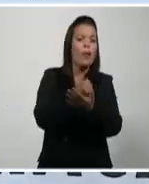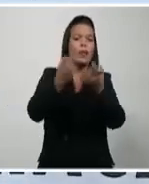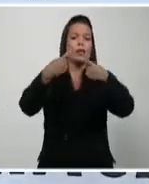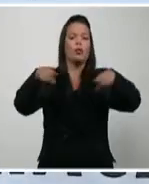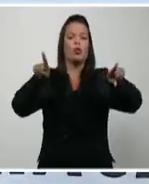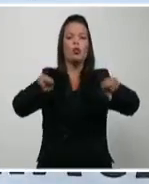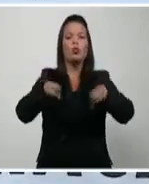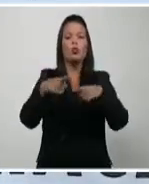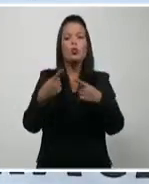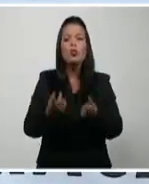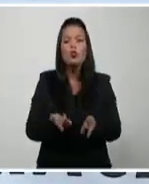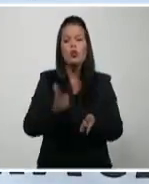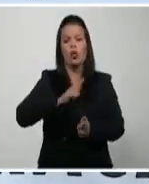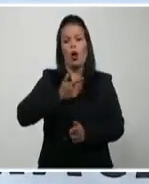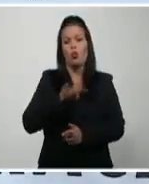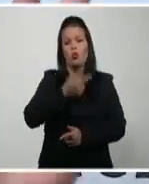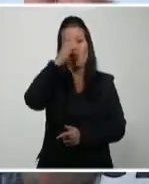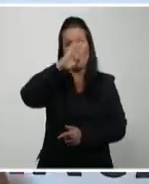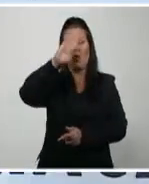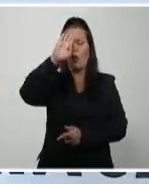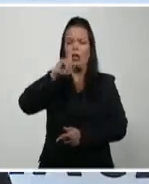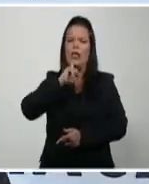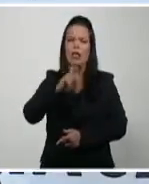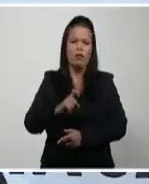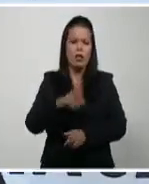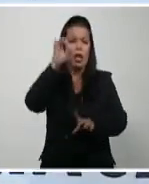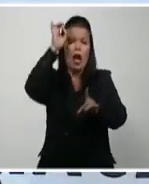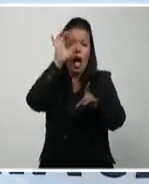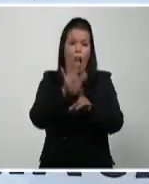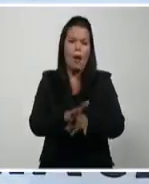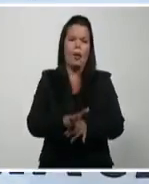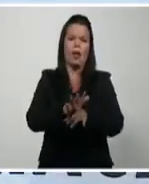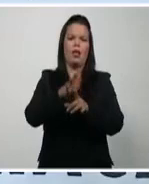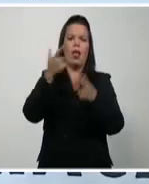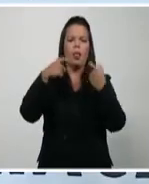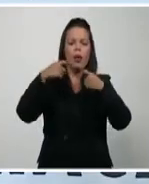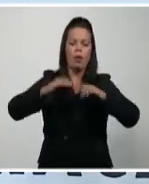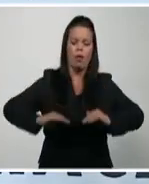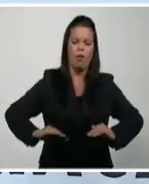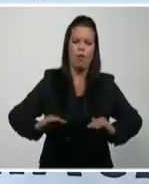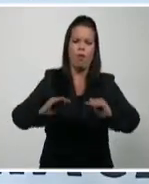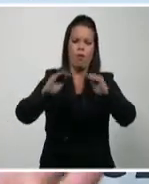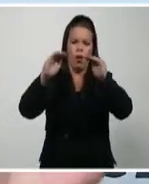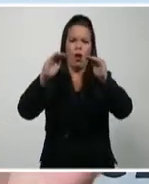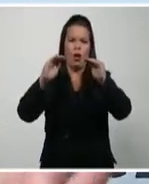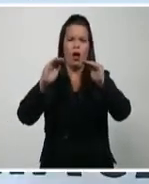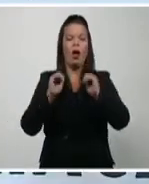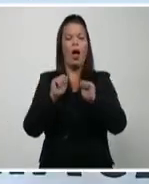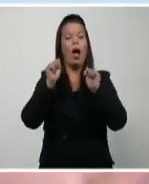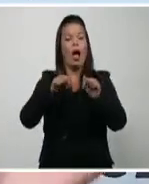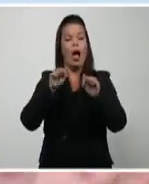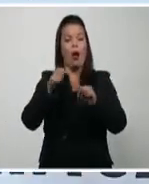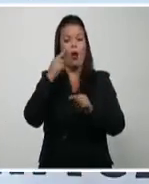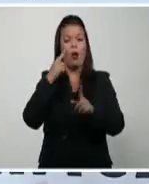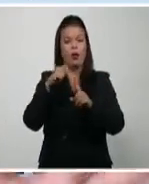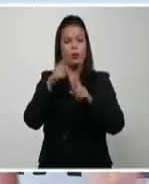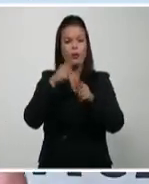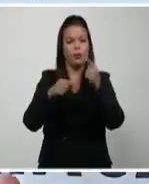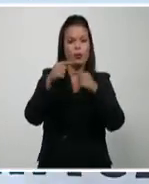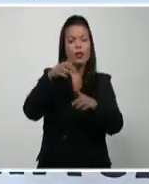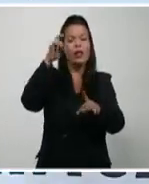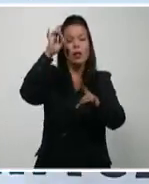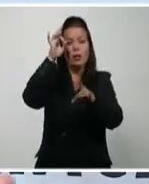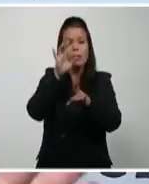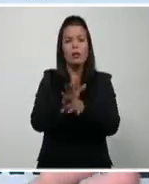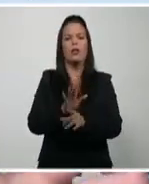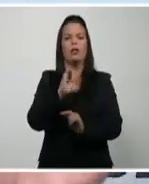y la toque como si la dominara desde la infancia. Entonces, lo principal es crear una cantera que desde el principio, desde el